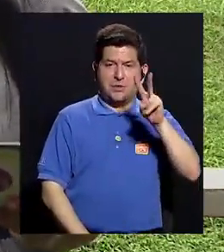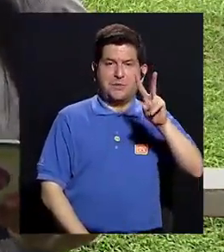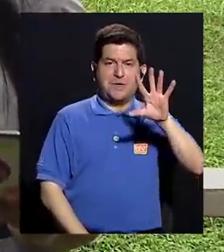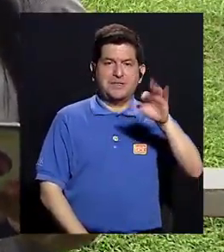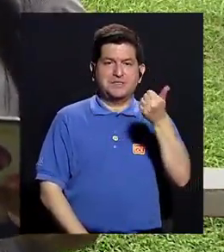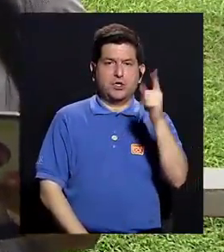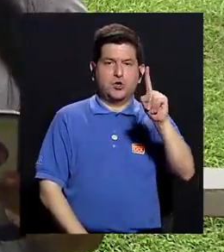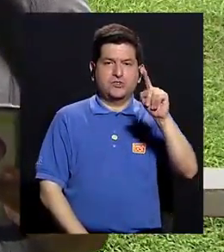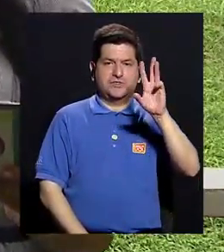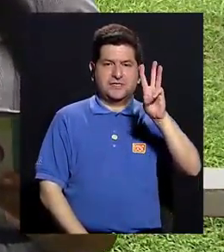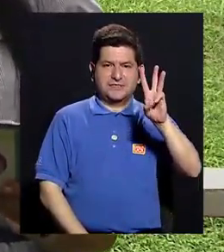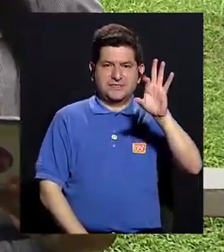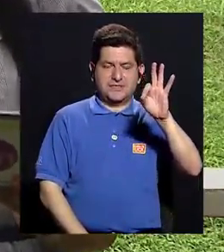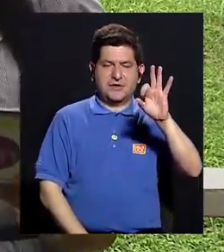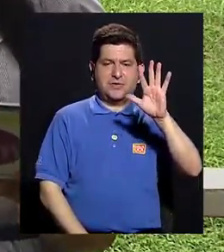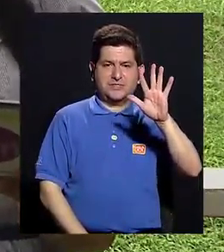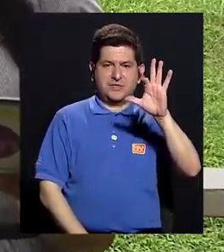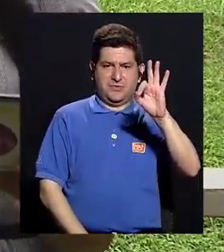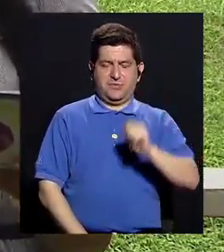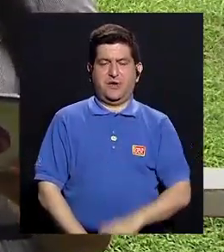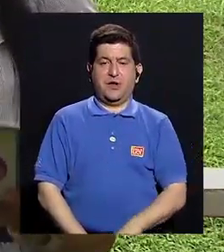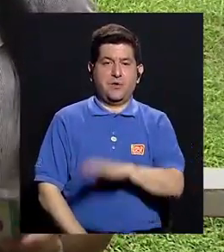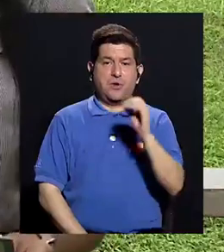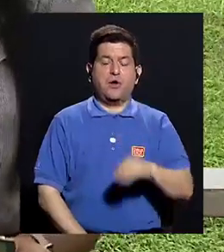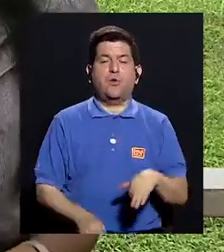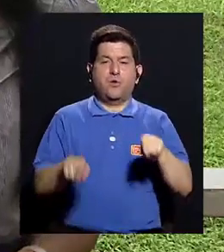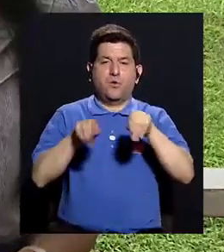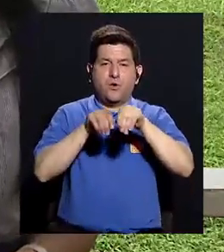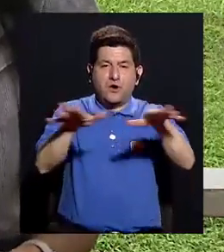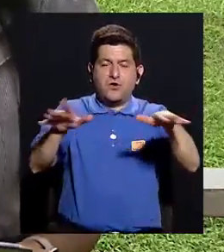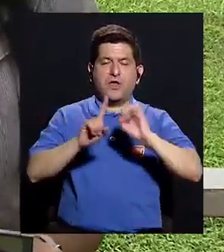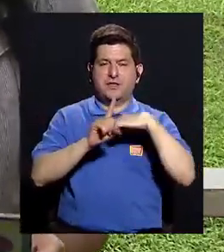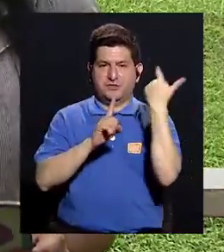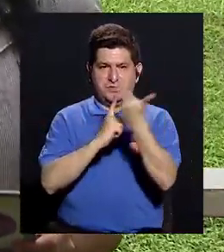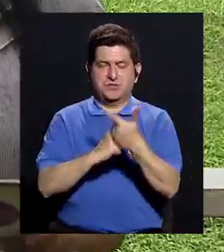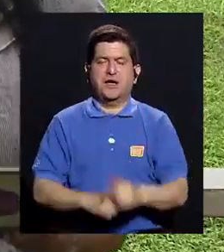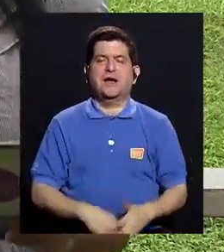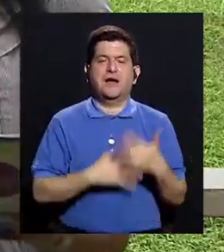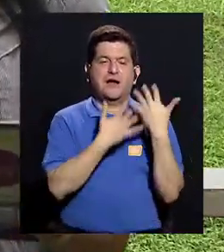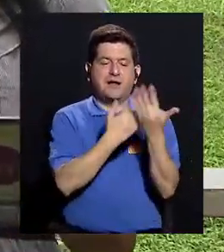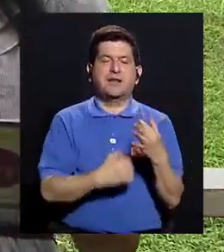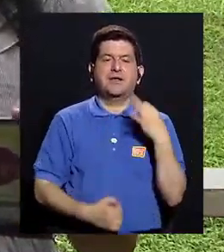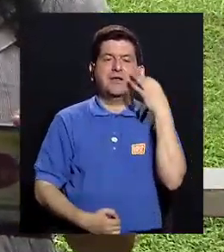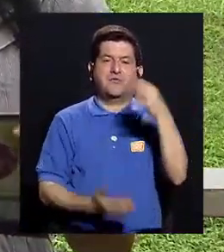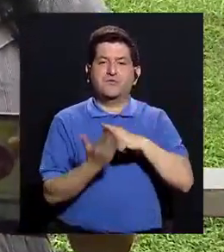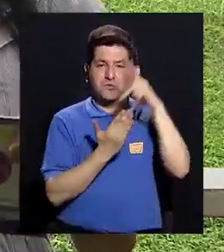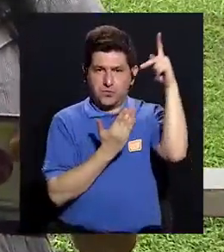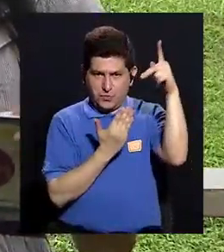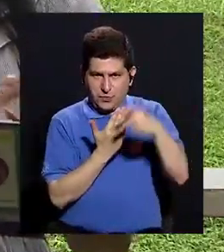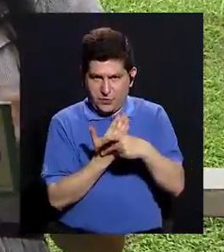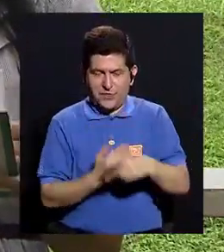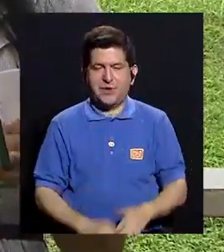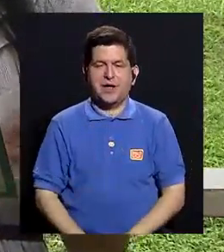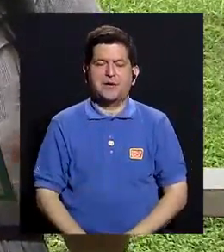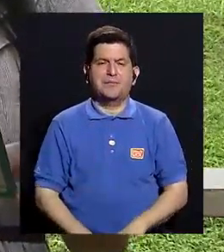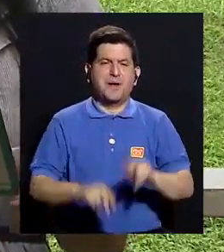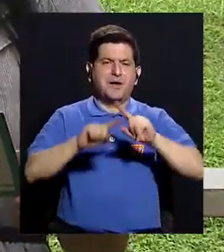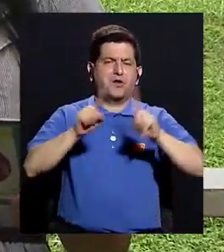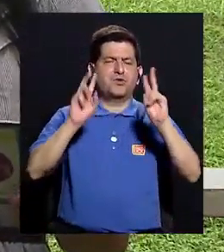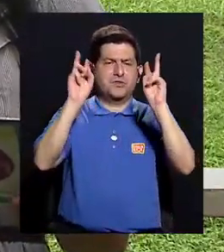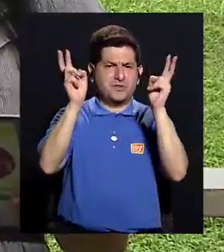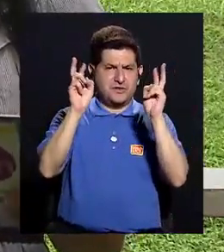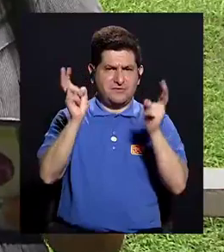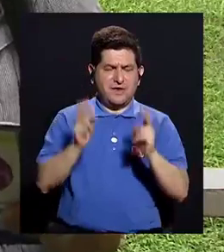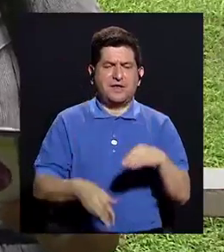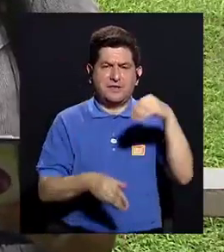teléfono 2511-6959 o por nuestras redes sociales. Los esperamos en nuestra siguiente edición con más